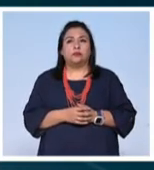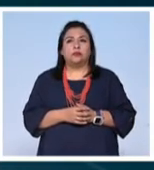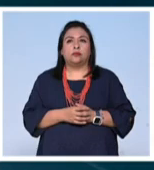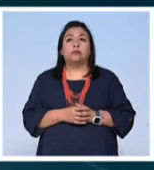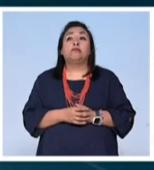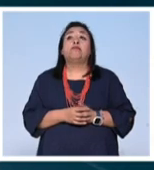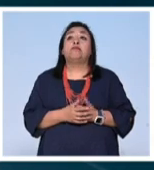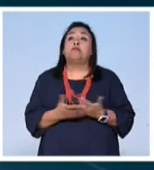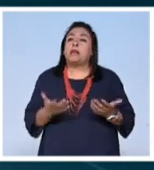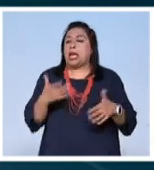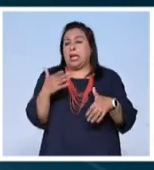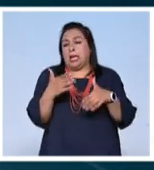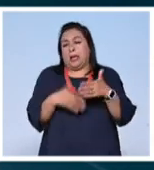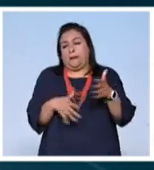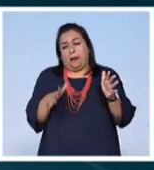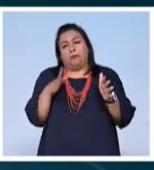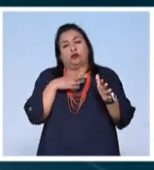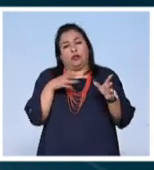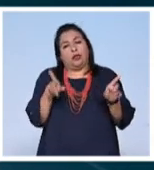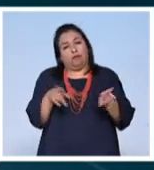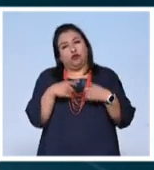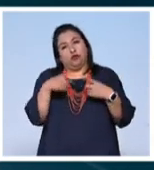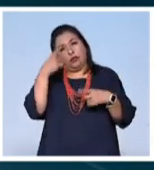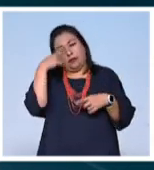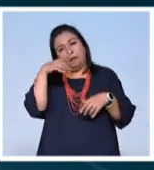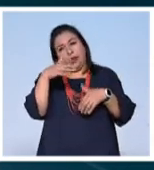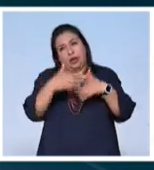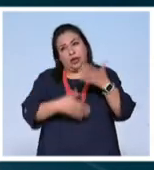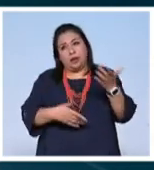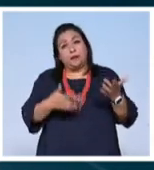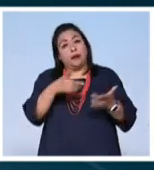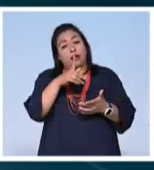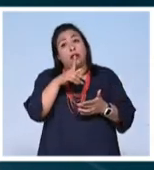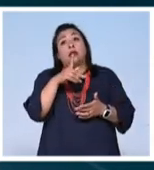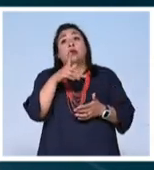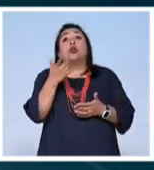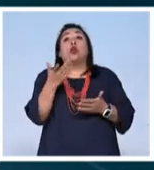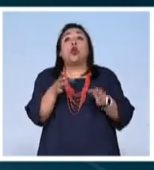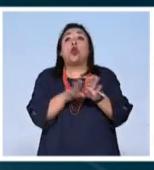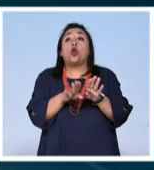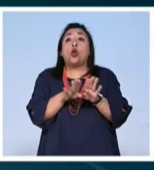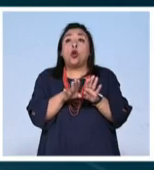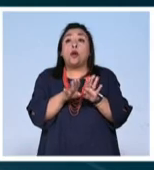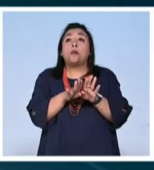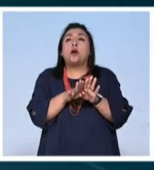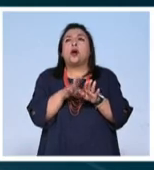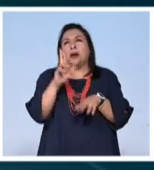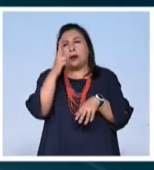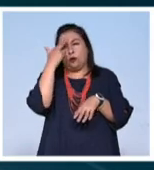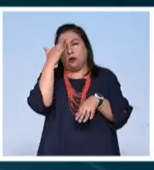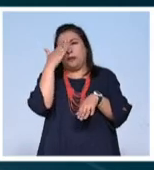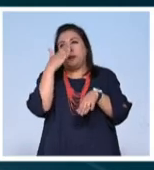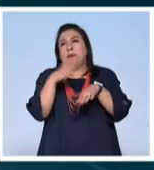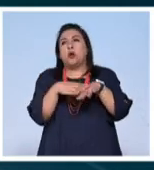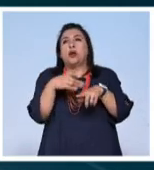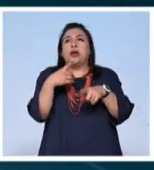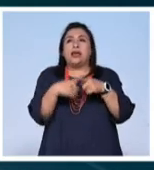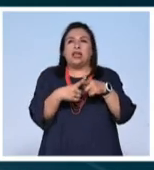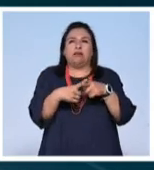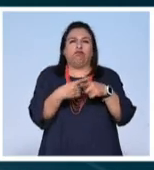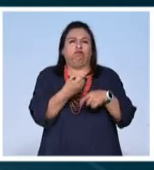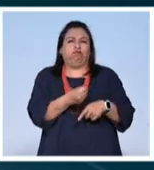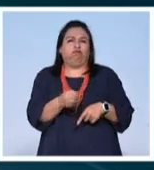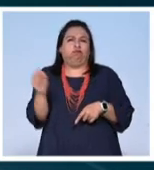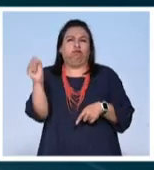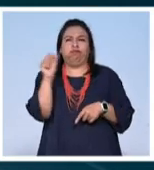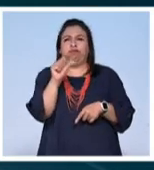Bueno pues nos vamos tenemos musiquita para despedirnos Toño y vamos a hacerlo conmemorando a un gran